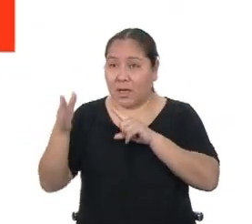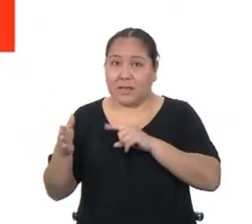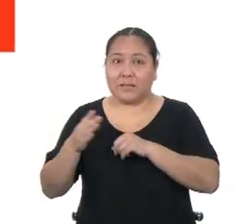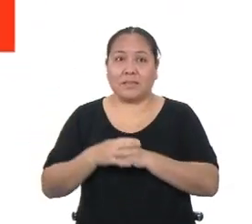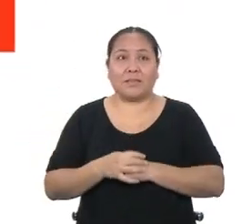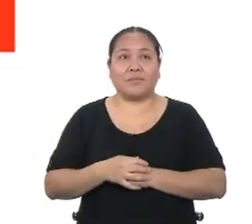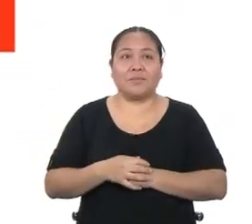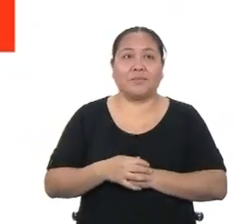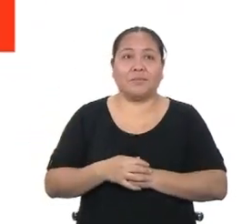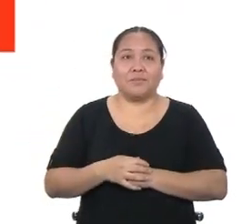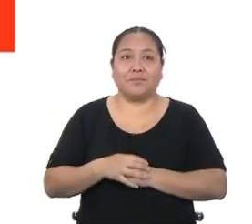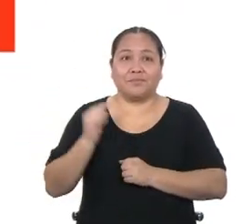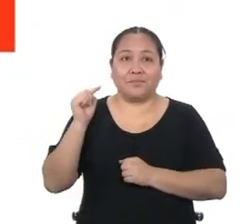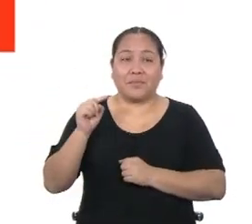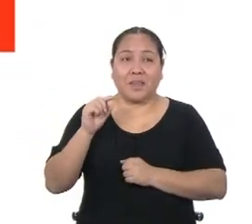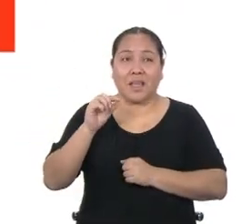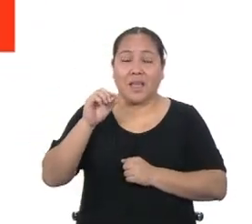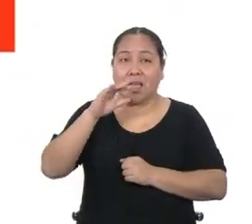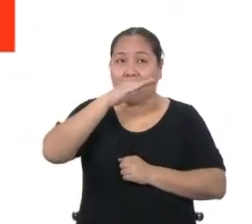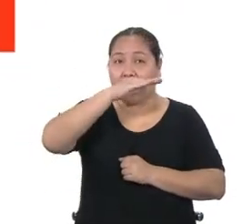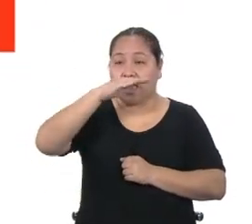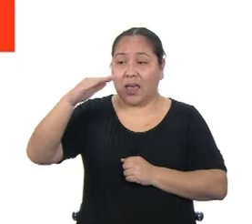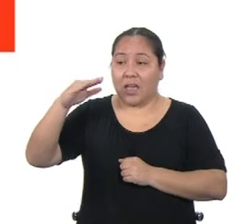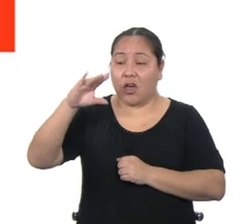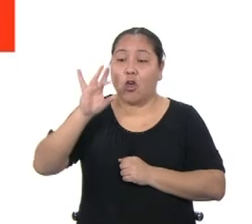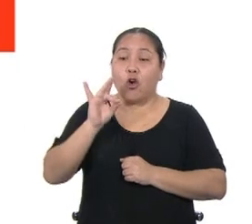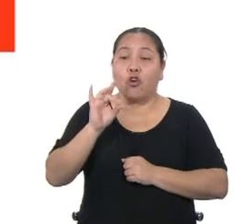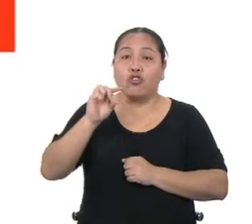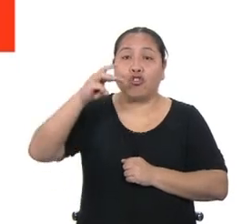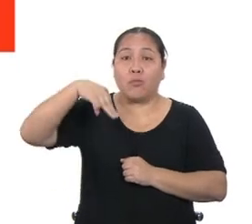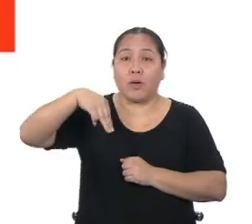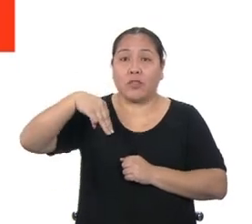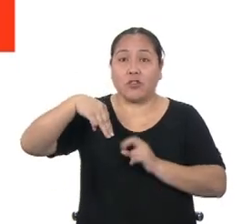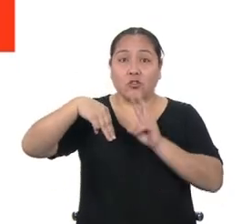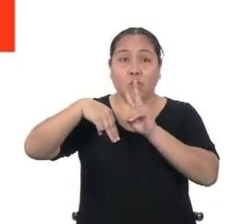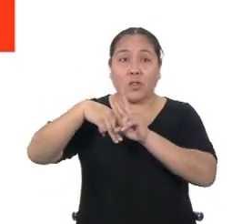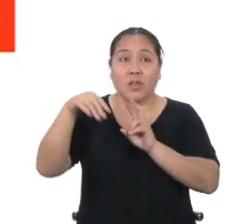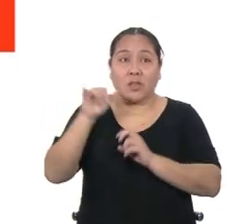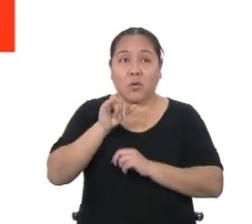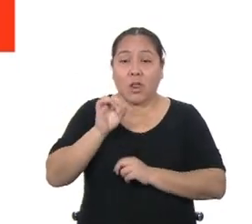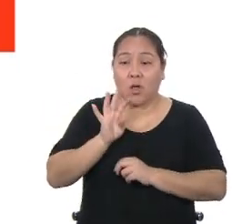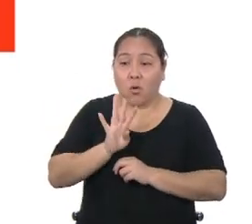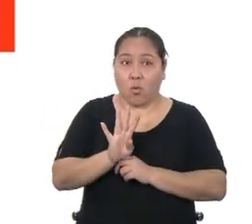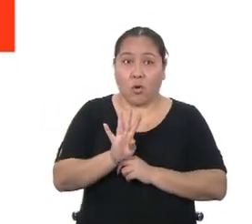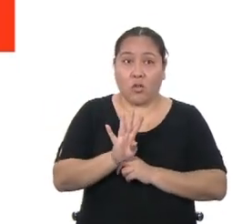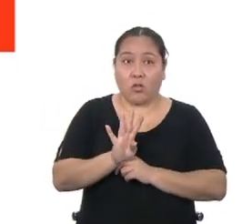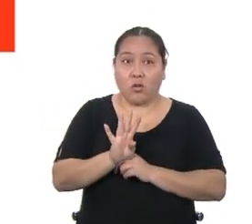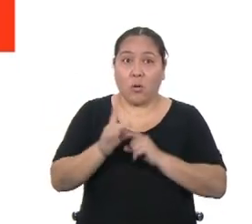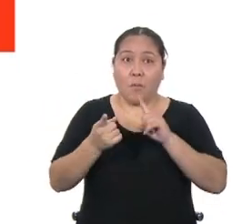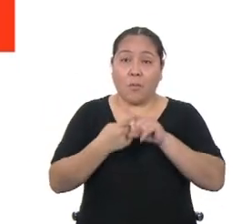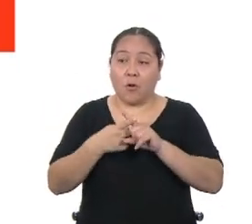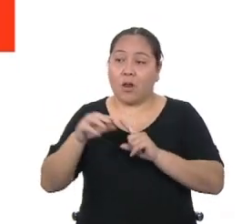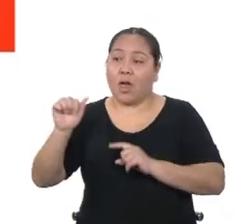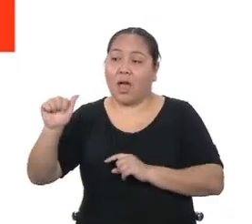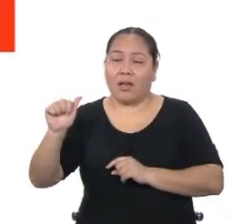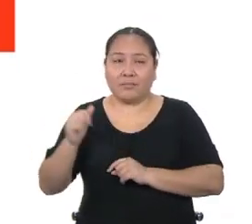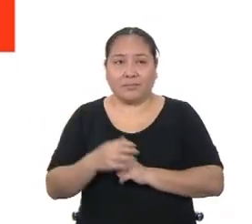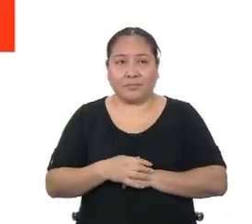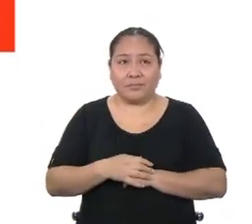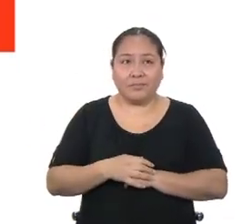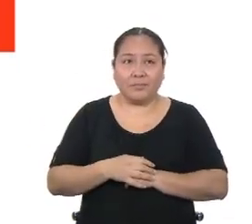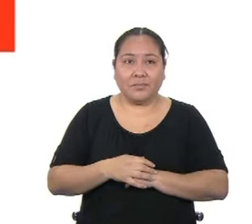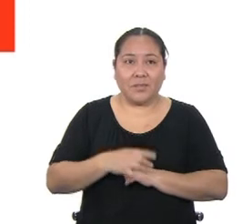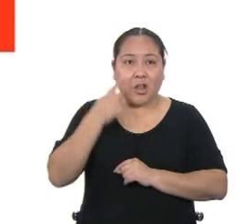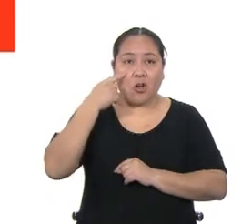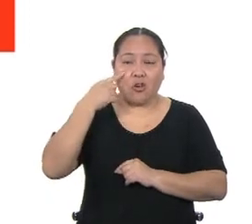Entonces, el área que es 8 metros cuadrados es igual a 4 de largo por el ancho. Para conocer